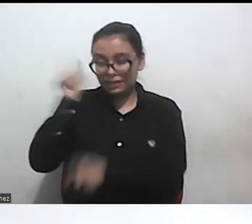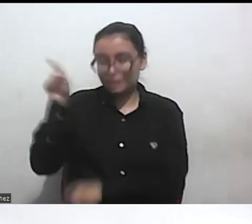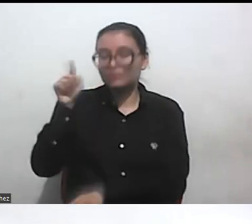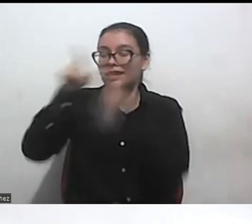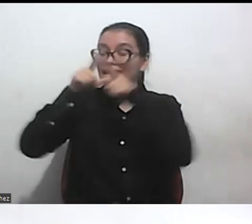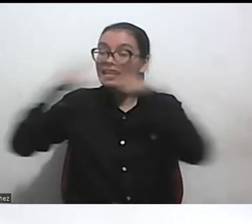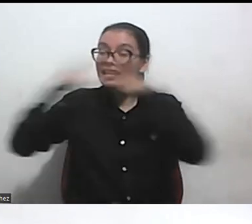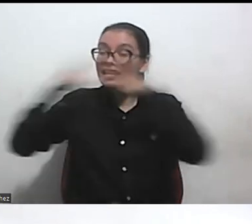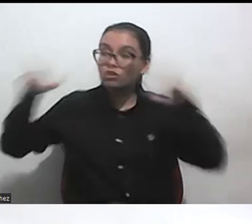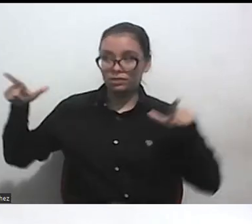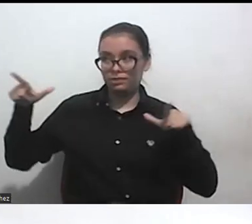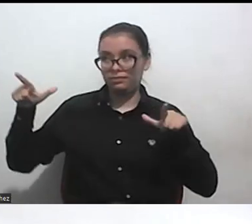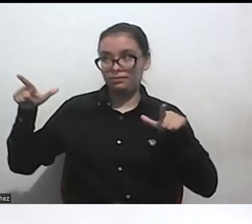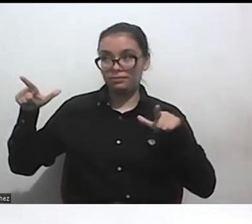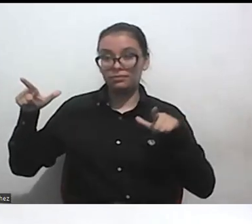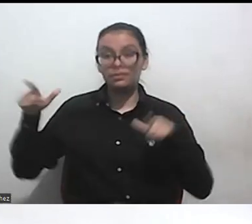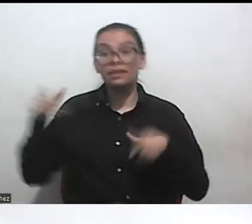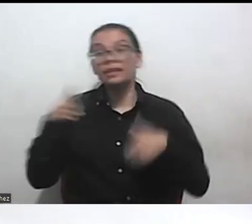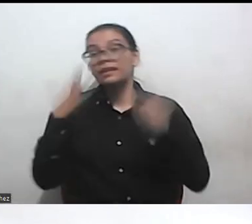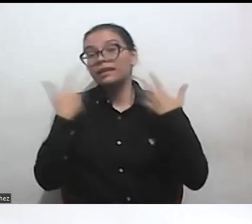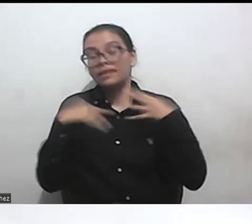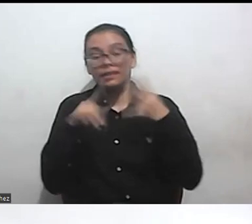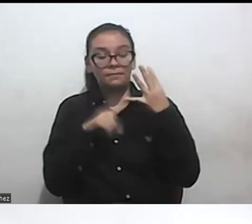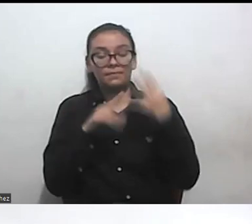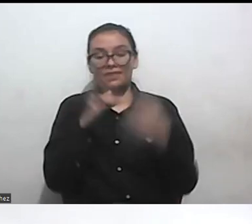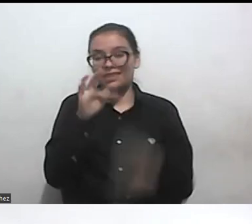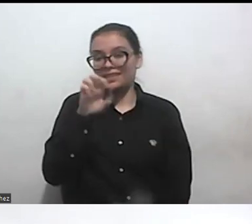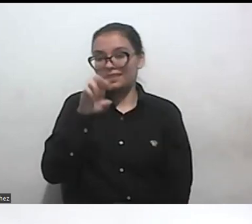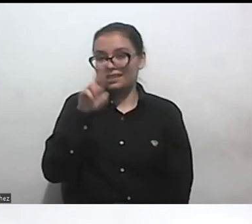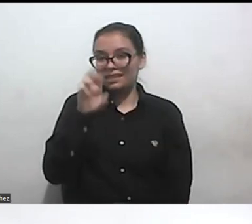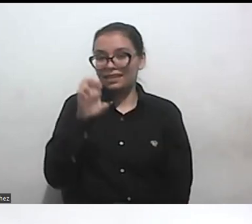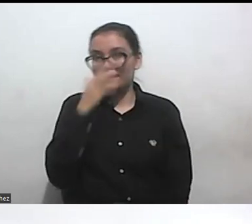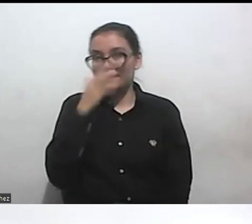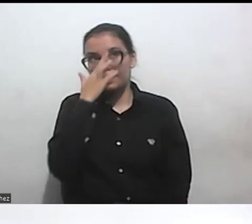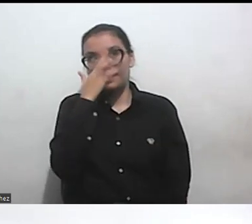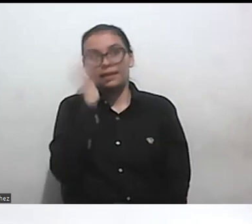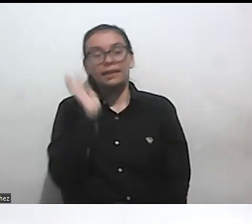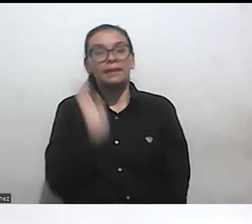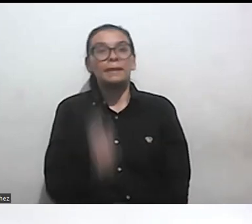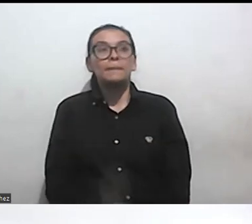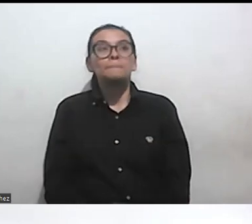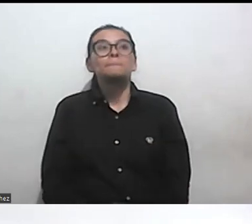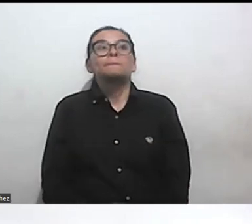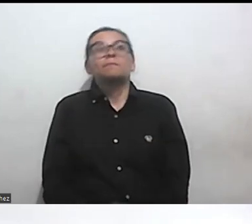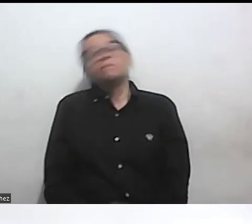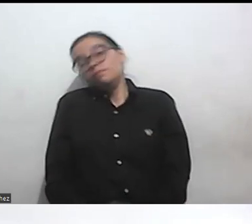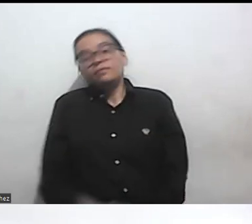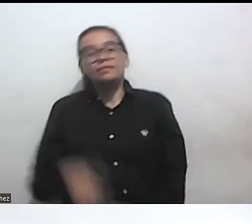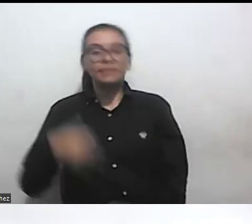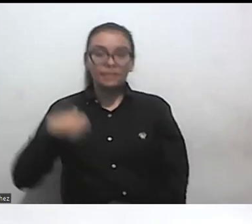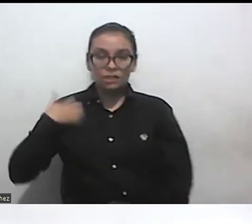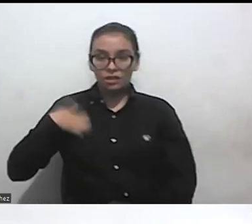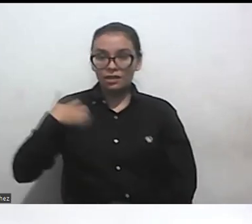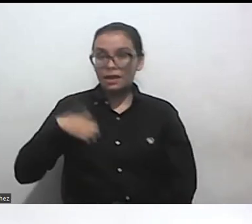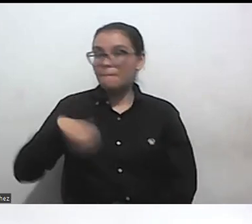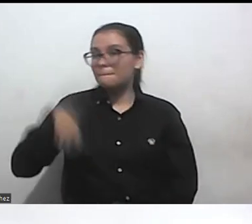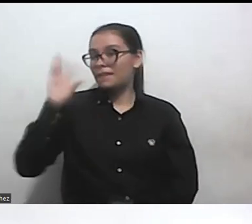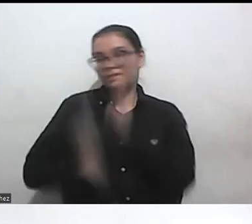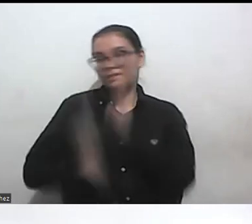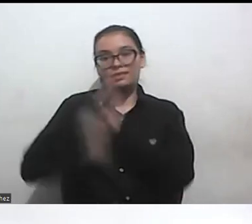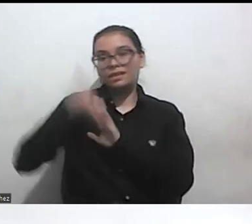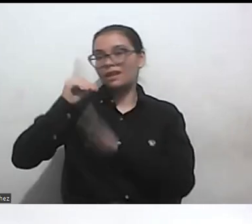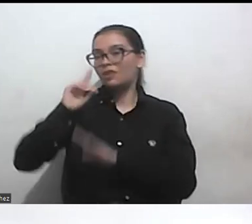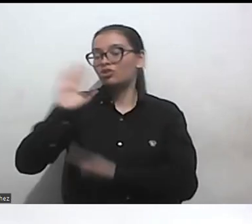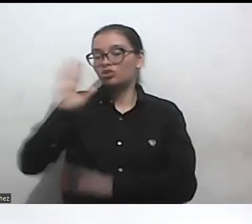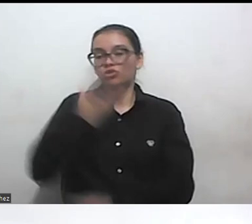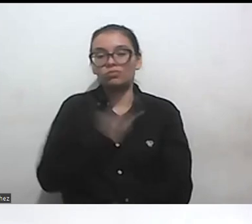y Tere pues frente yo creo que Argentina tiene más desarrollo en apoyos para maternaje